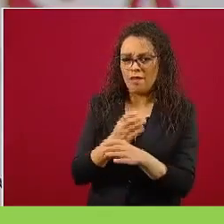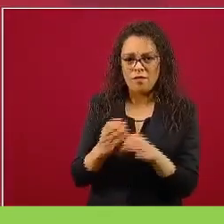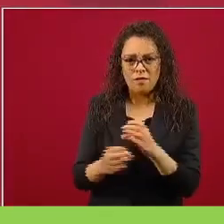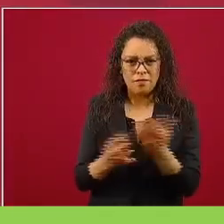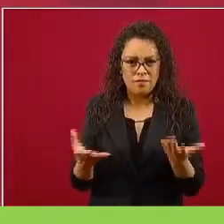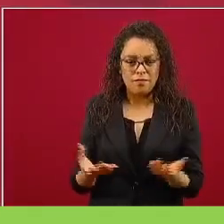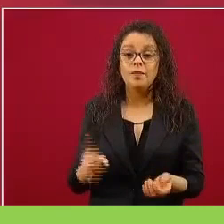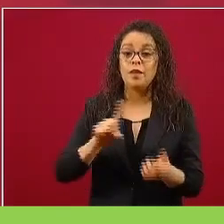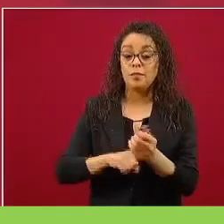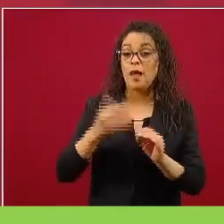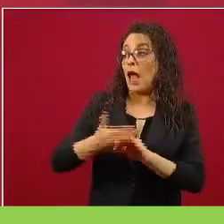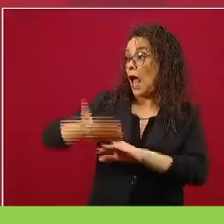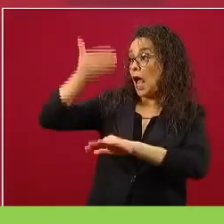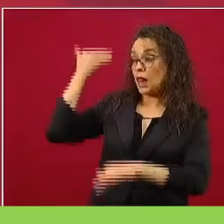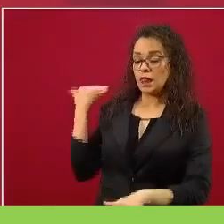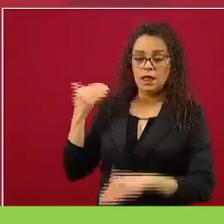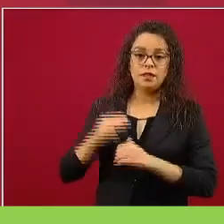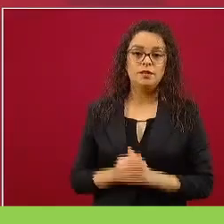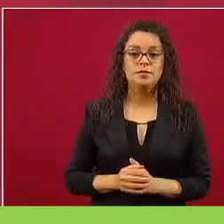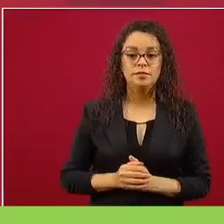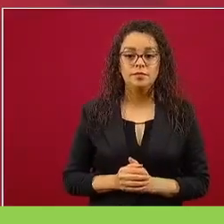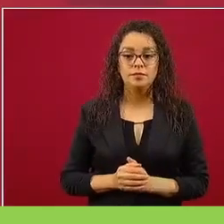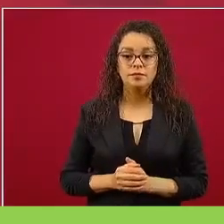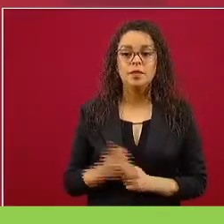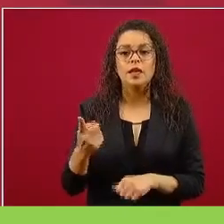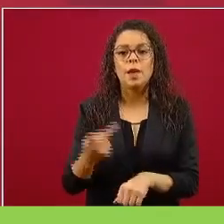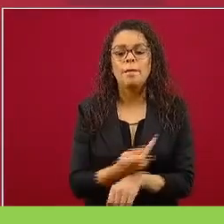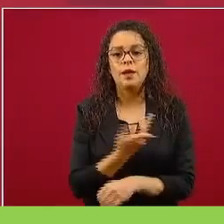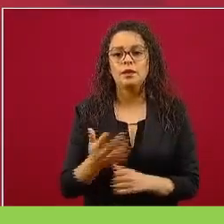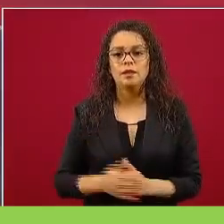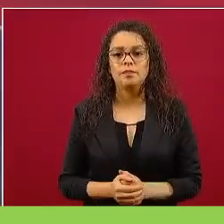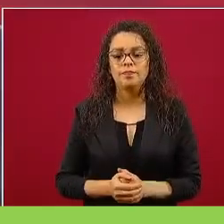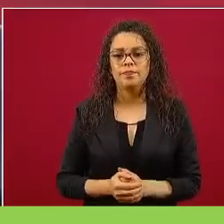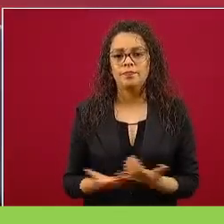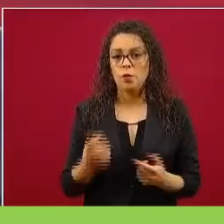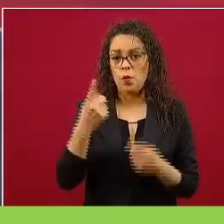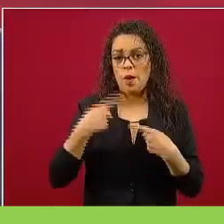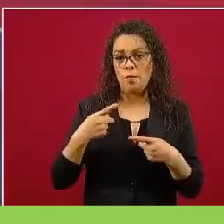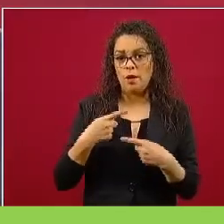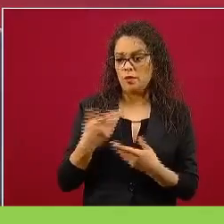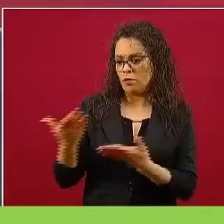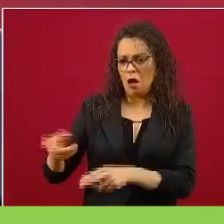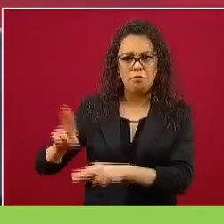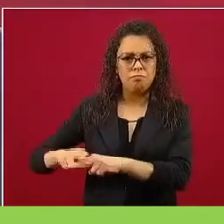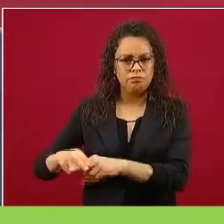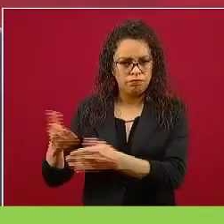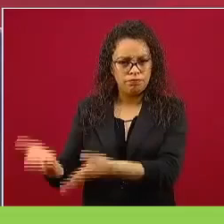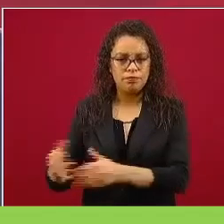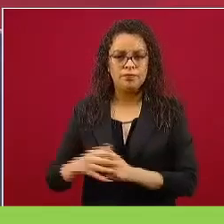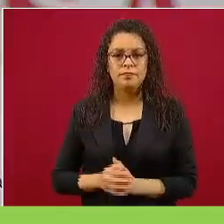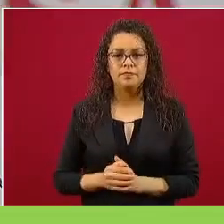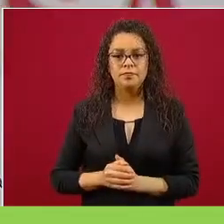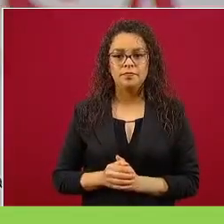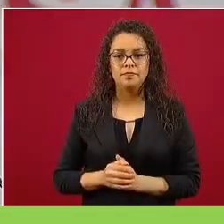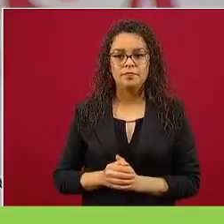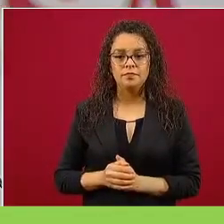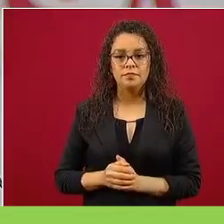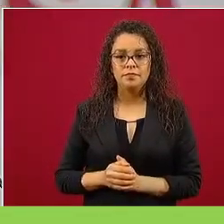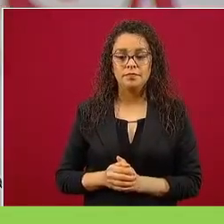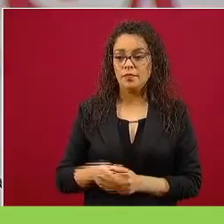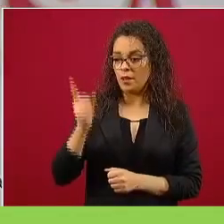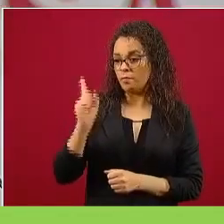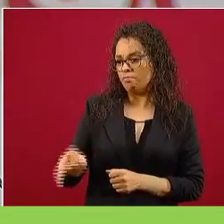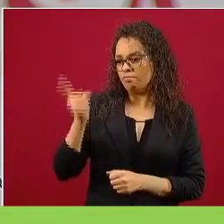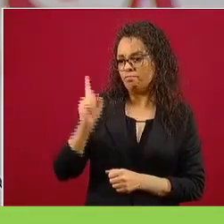pasaba? Sentaban a una persona en el banquillo de los acusados